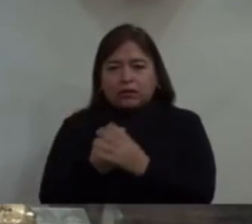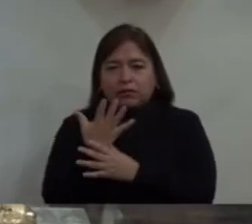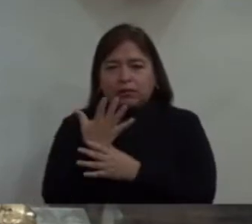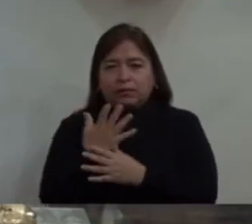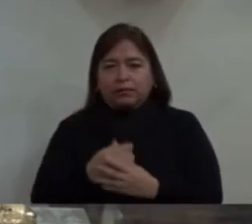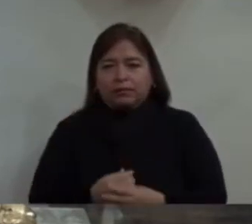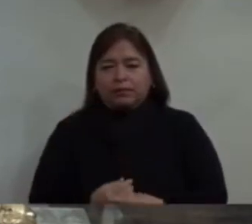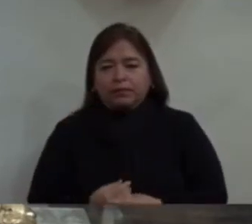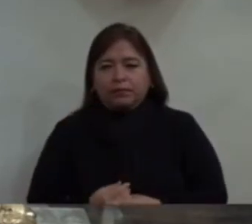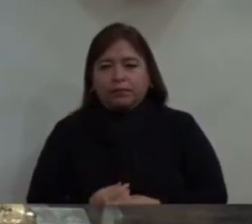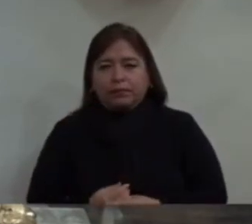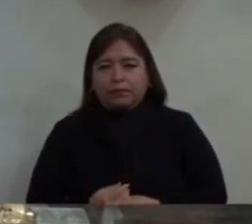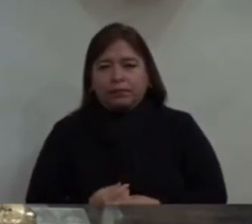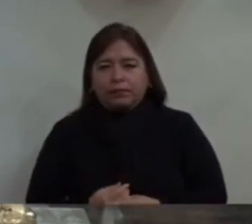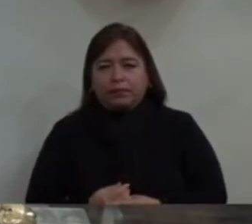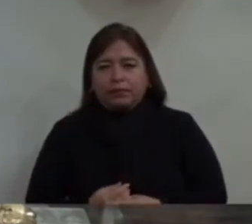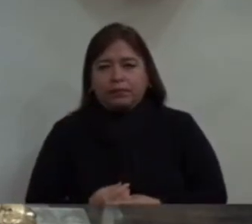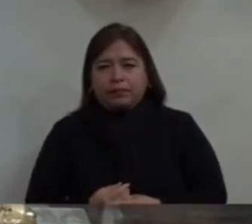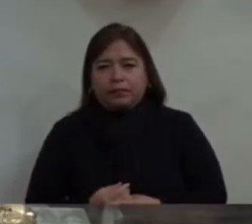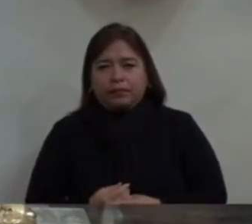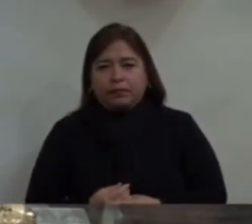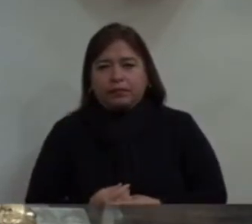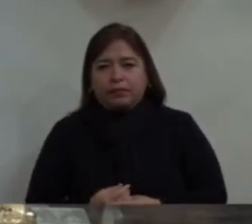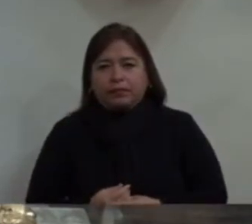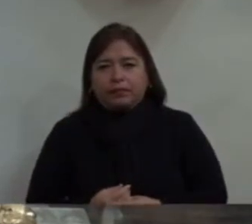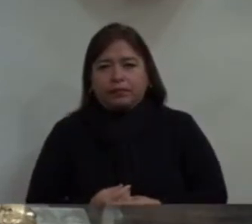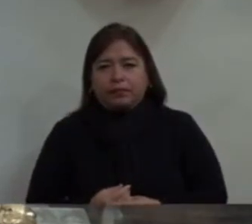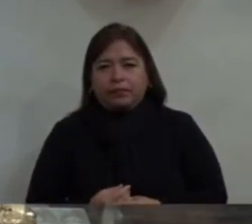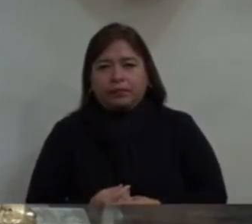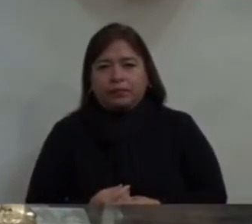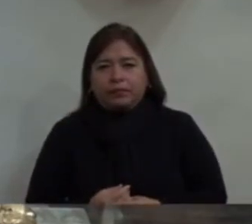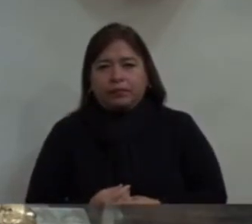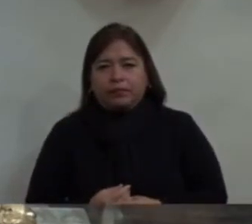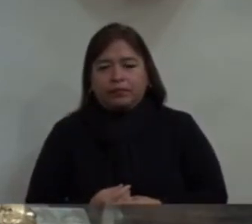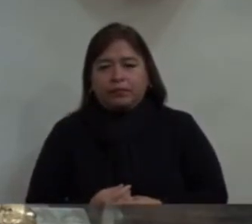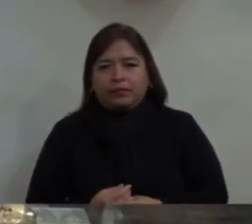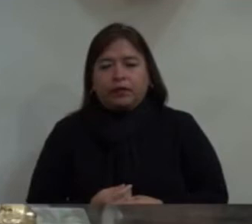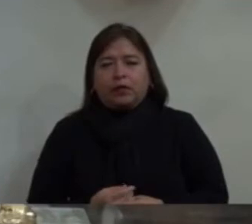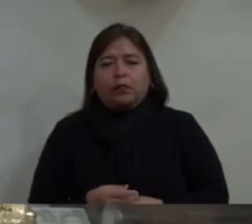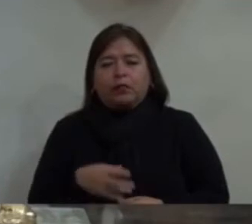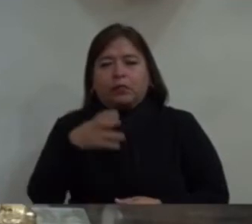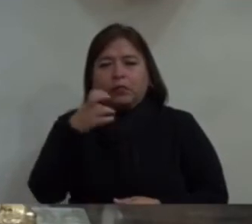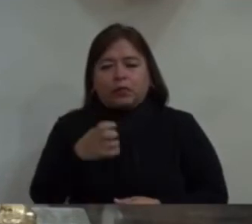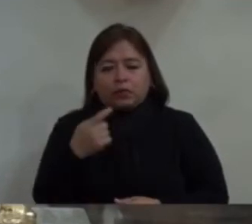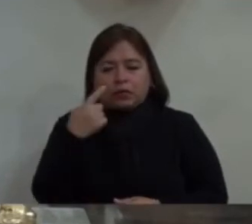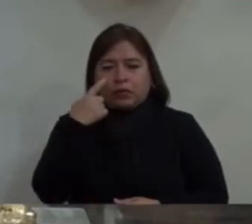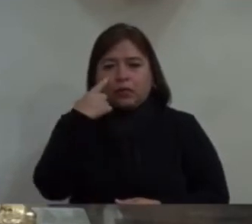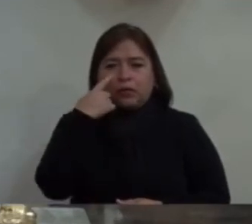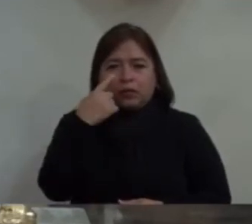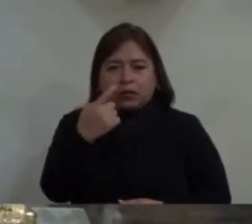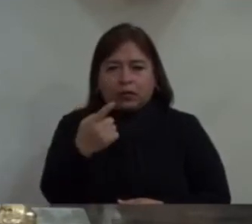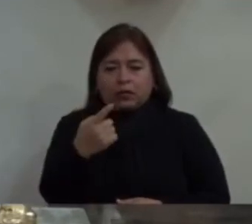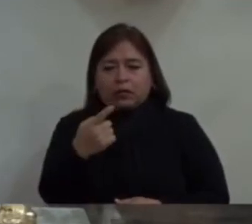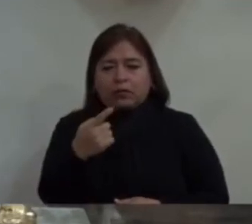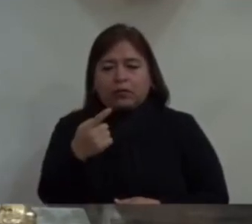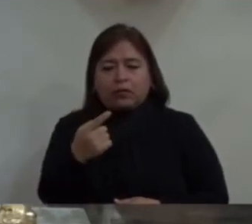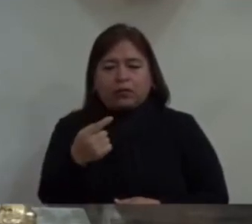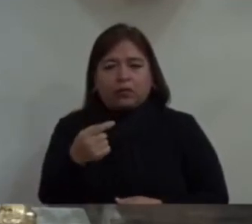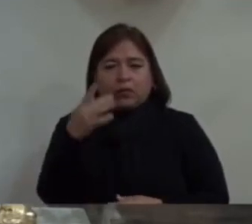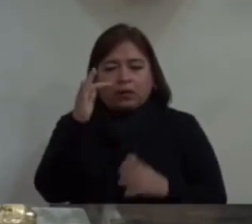Por eso, lo que oyó Jesús, lo que Él vio, es también para ti